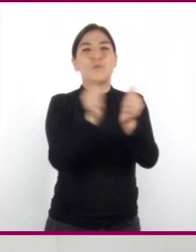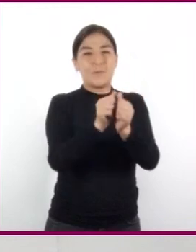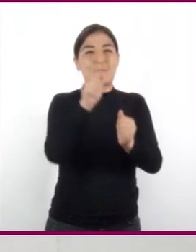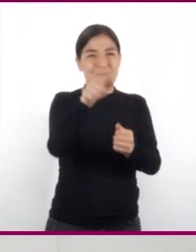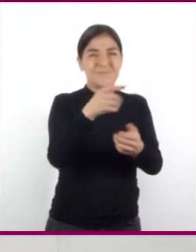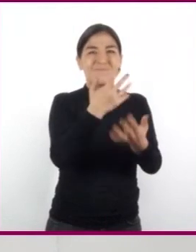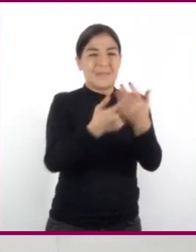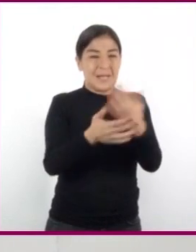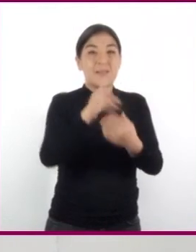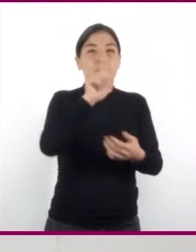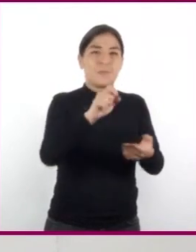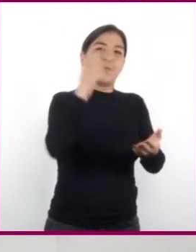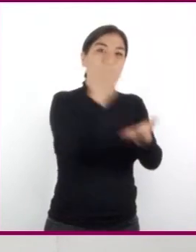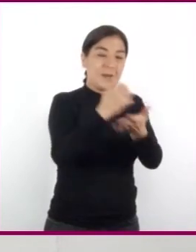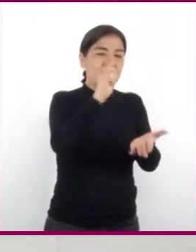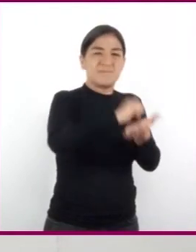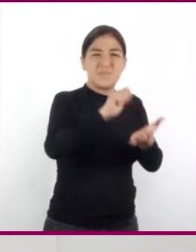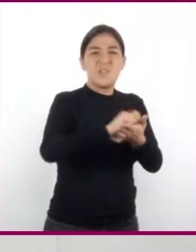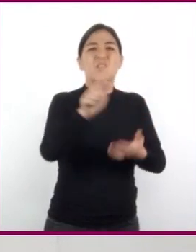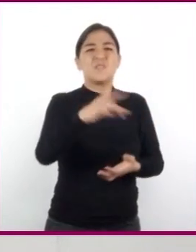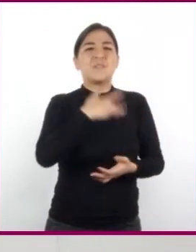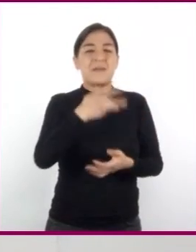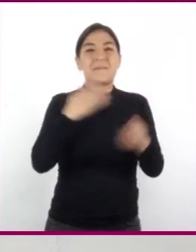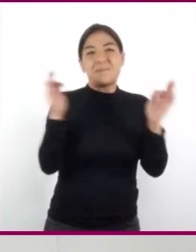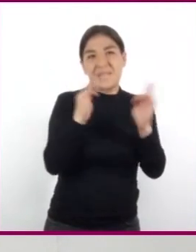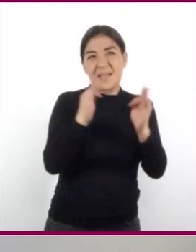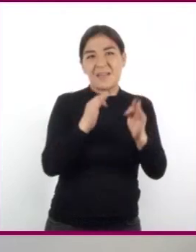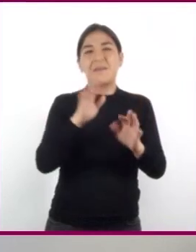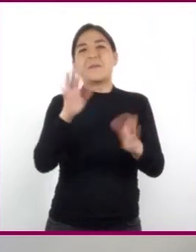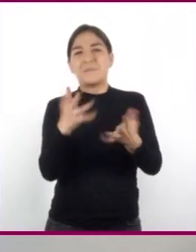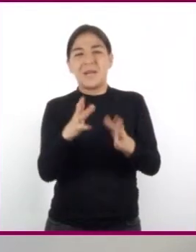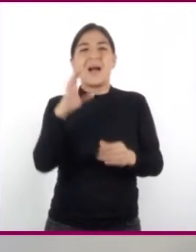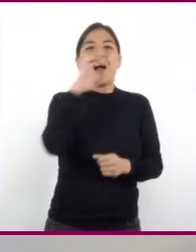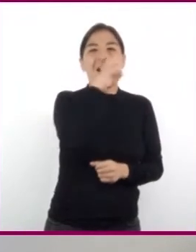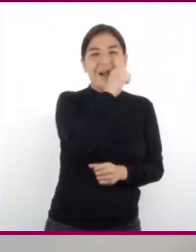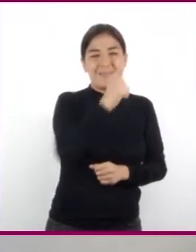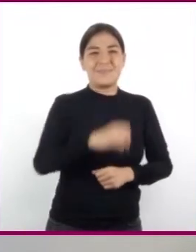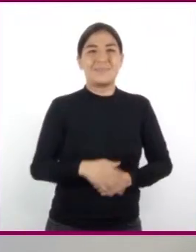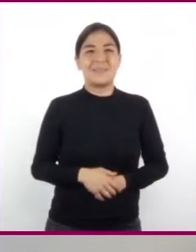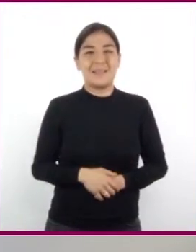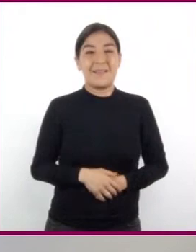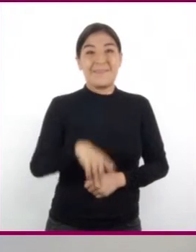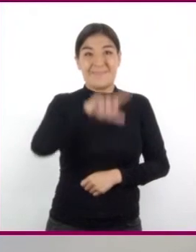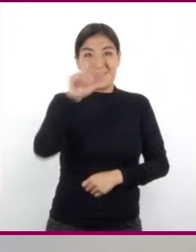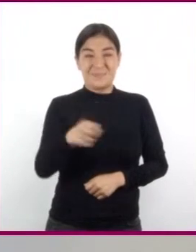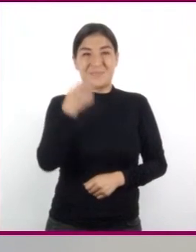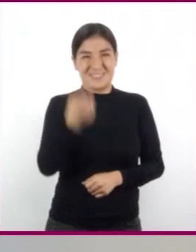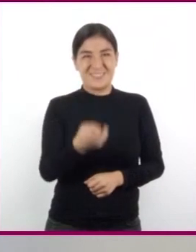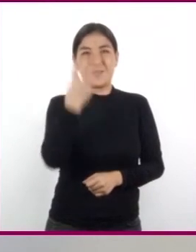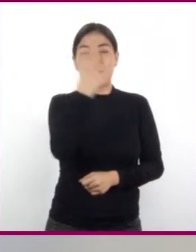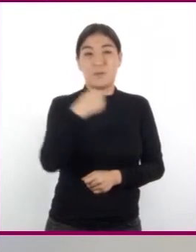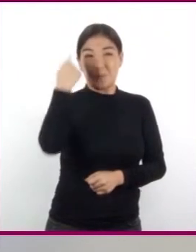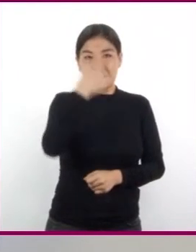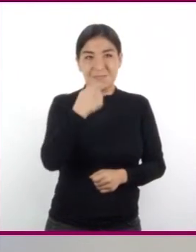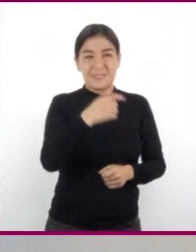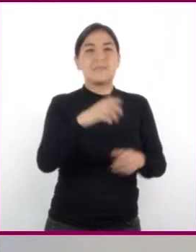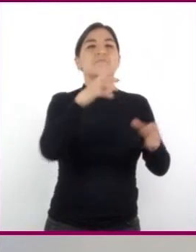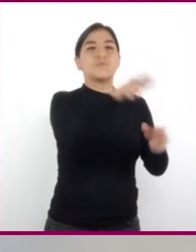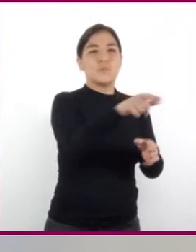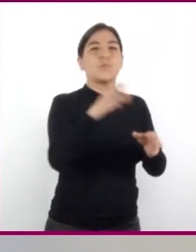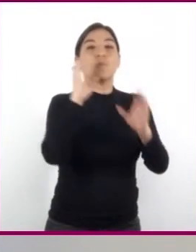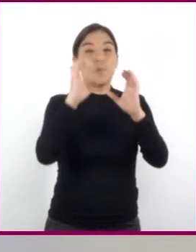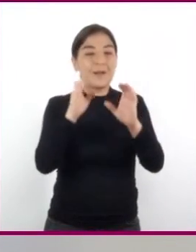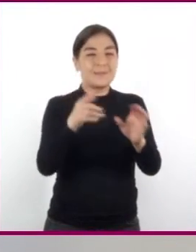percibieron. Si estaba fría, templada o caliente. Después de las dos horas, con precaución